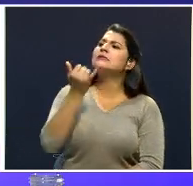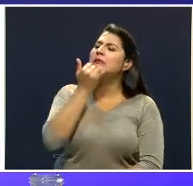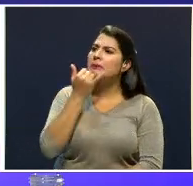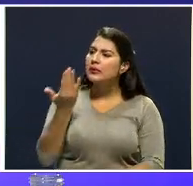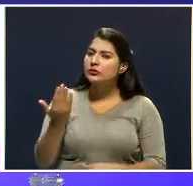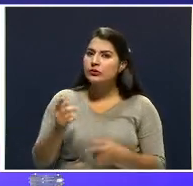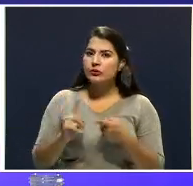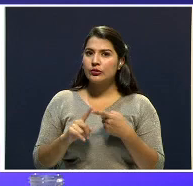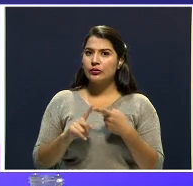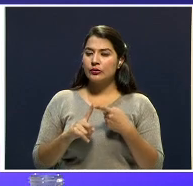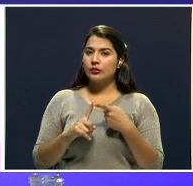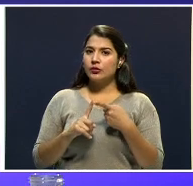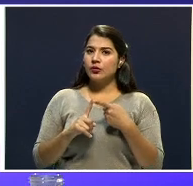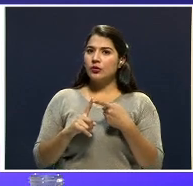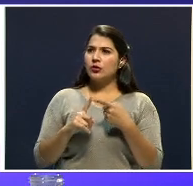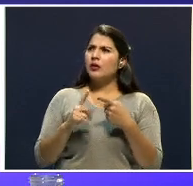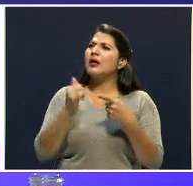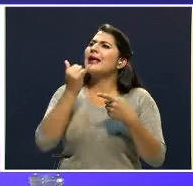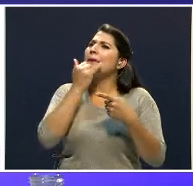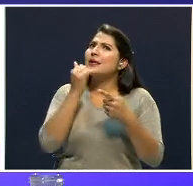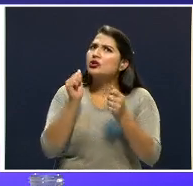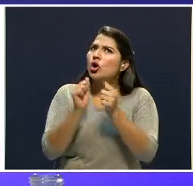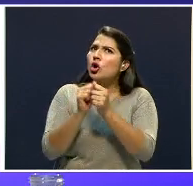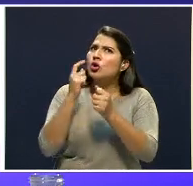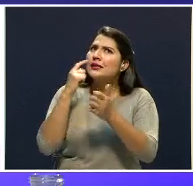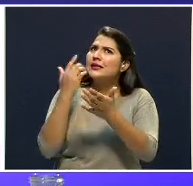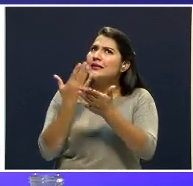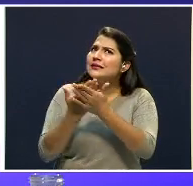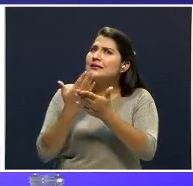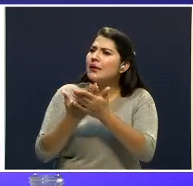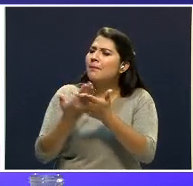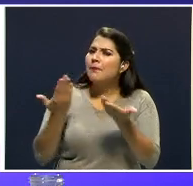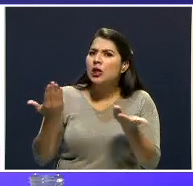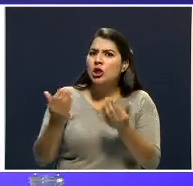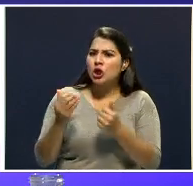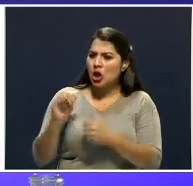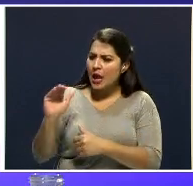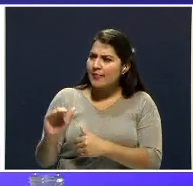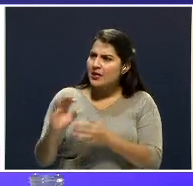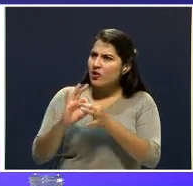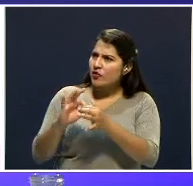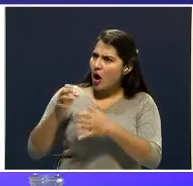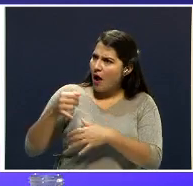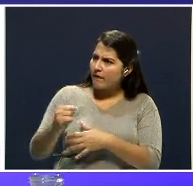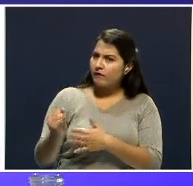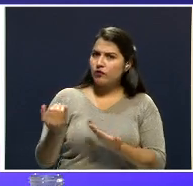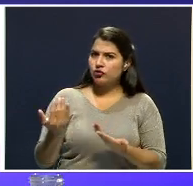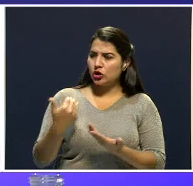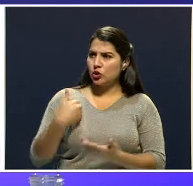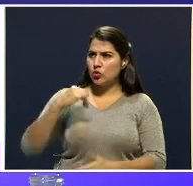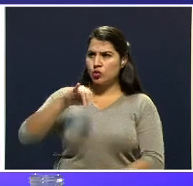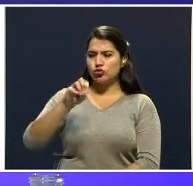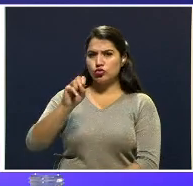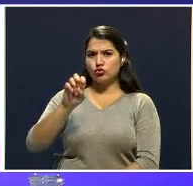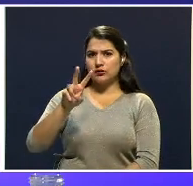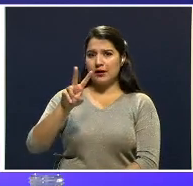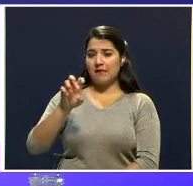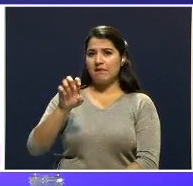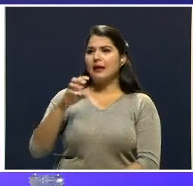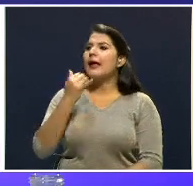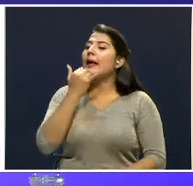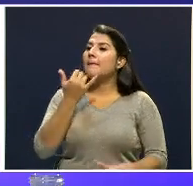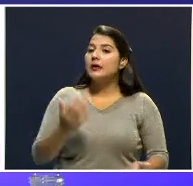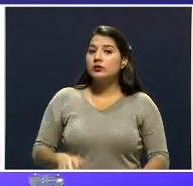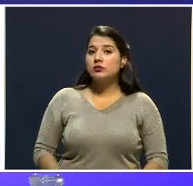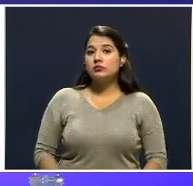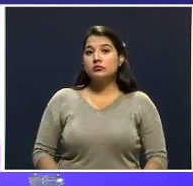testimonio de la niña sobre los abusos sexuales que sufrió Yosebeth? Él dice que